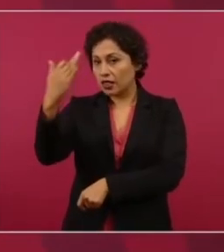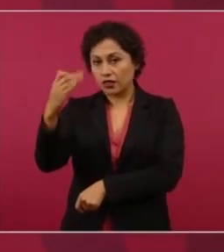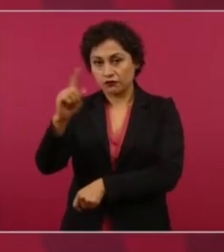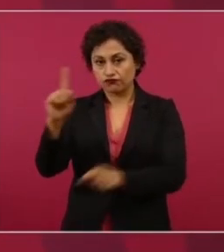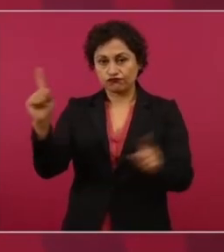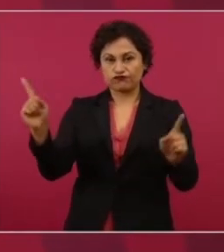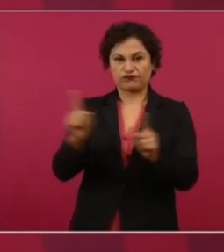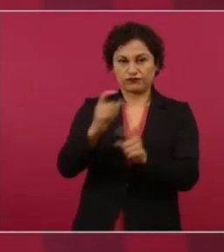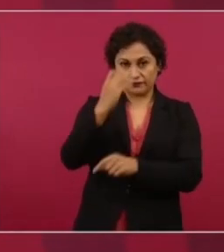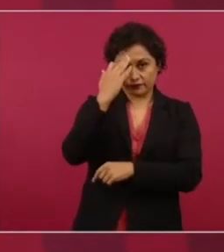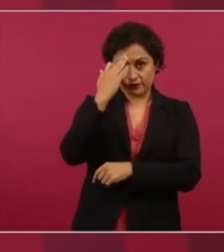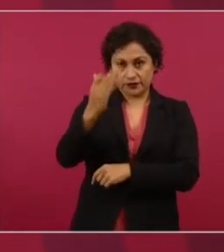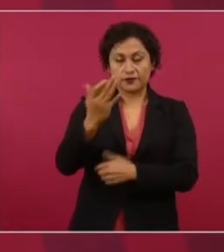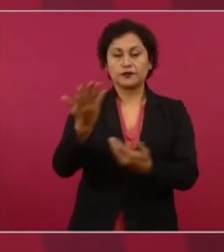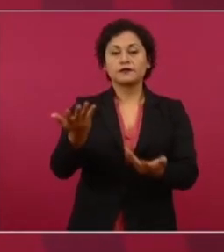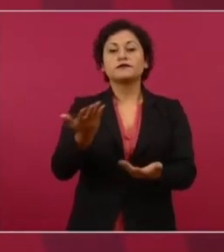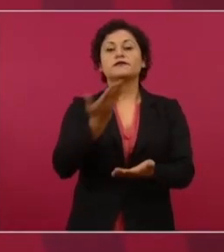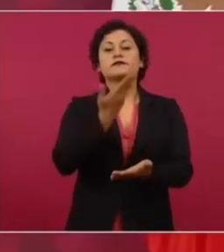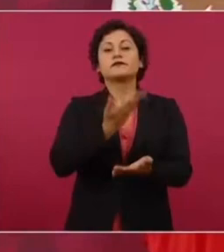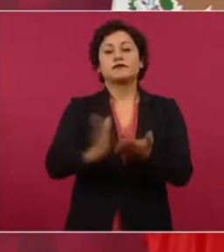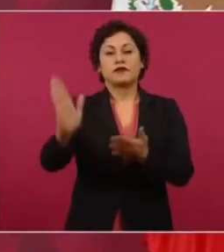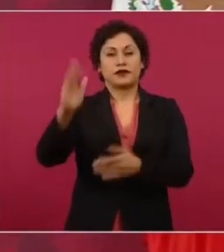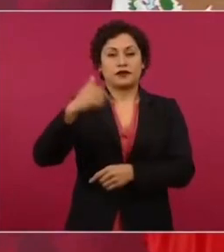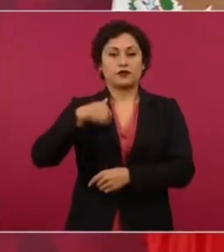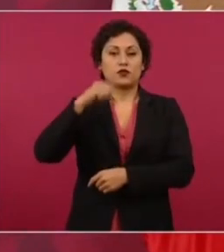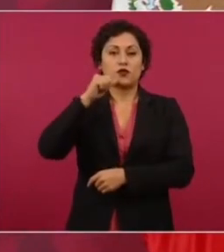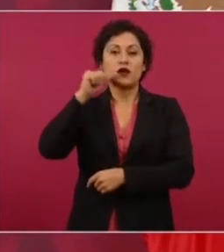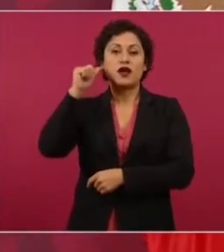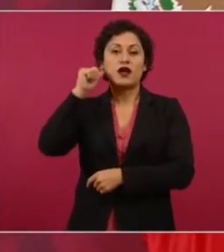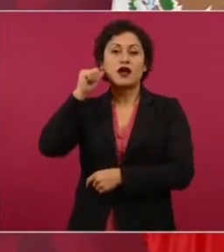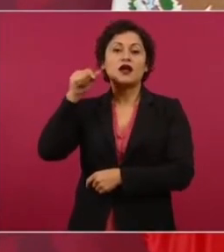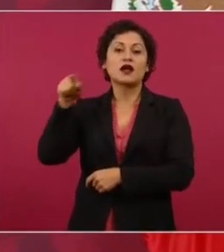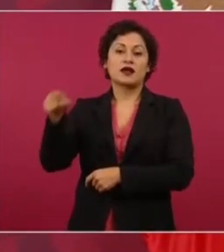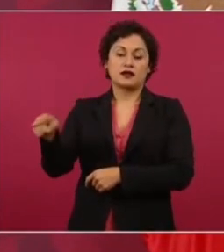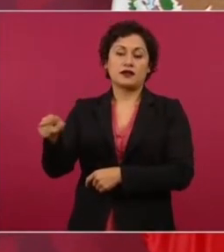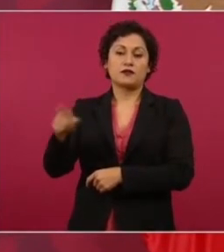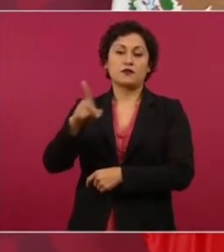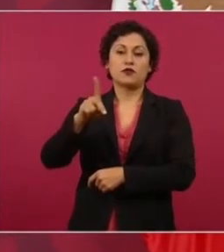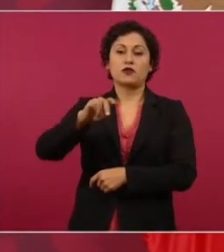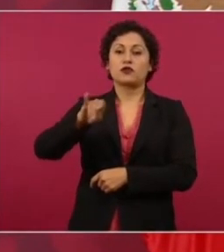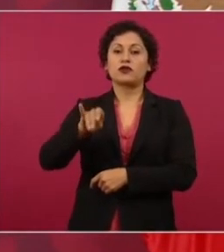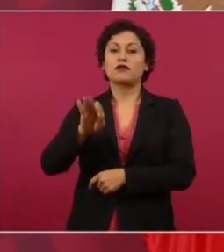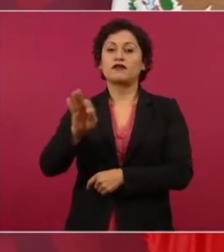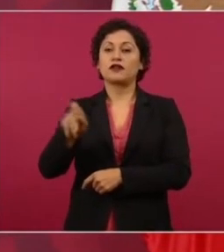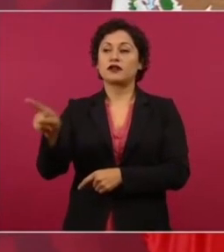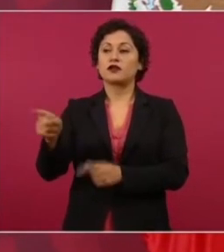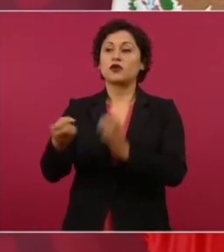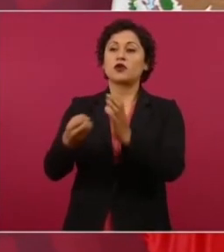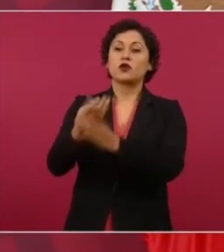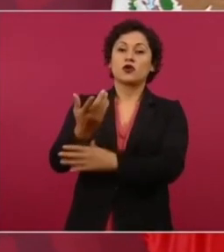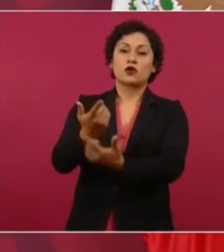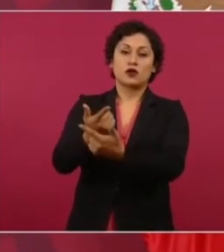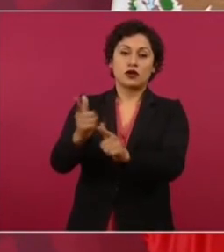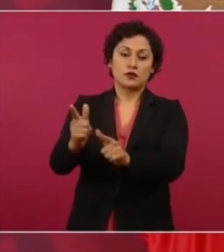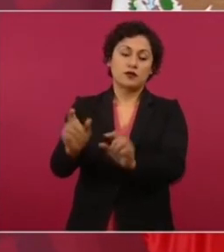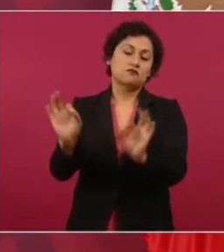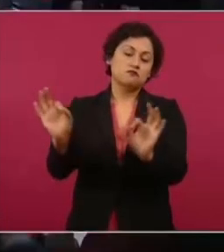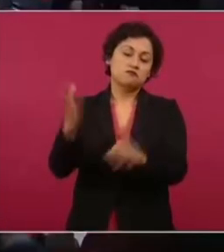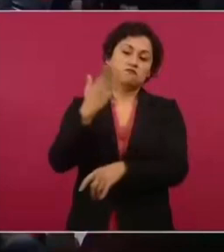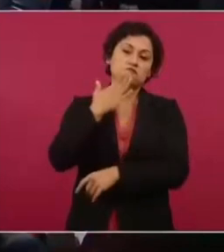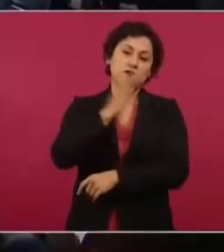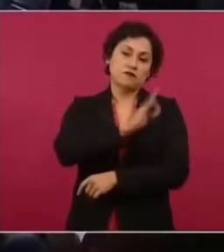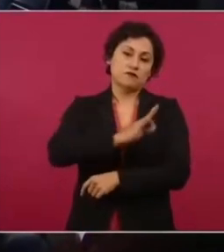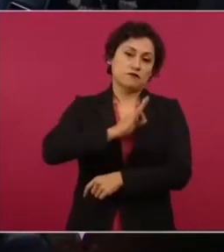de ayer porque fue una muy buena decisión del Poder Judicial en especial de la